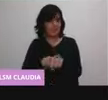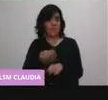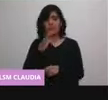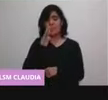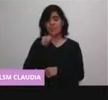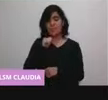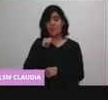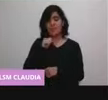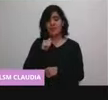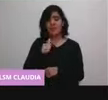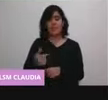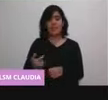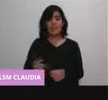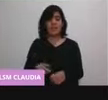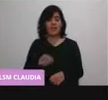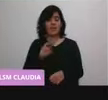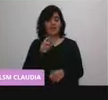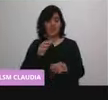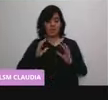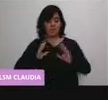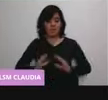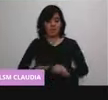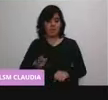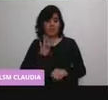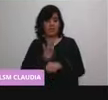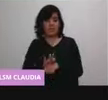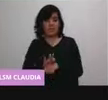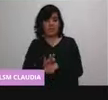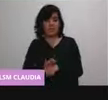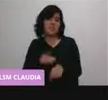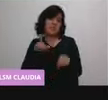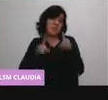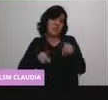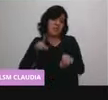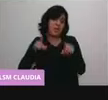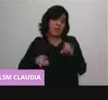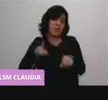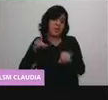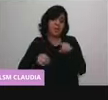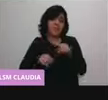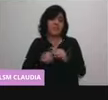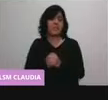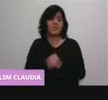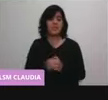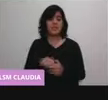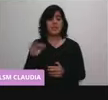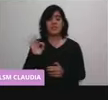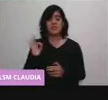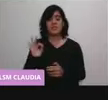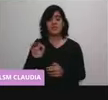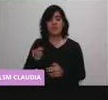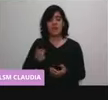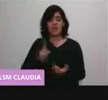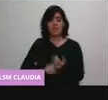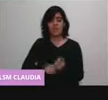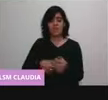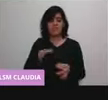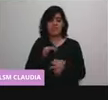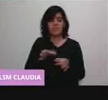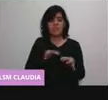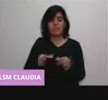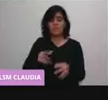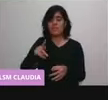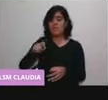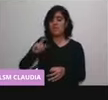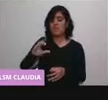dependerá de los linfocitos casi siempre de los TD4, que estén muy, muy, muy, muy bajos. Y entonces este paciente no va a